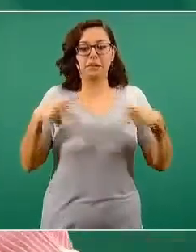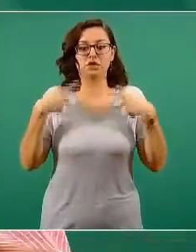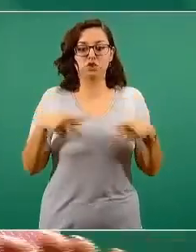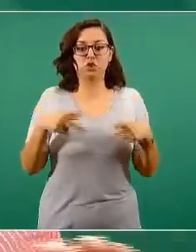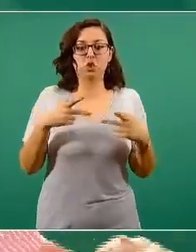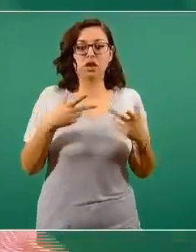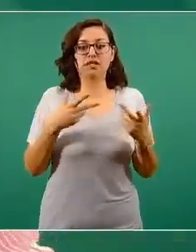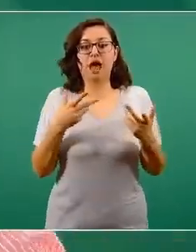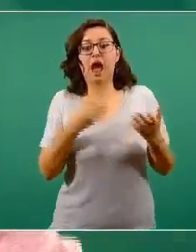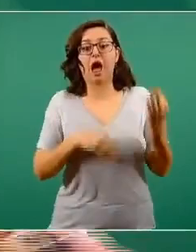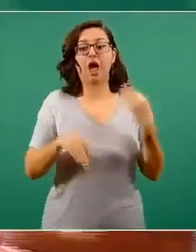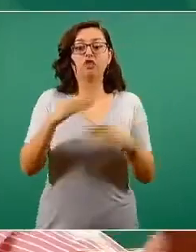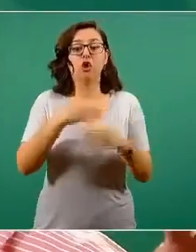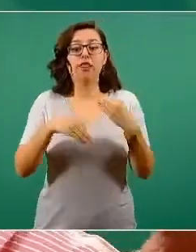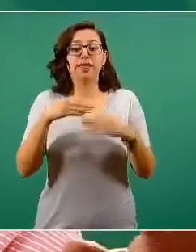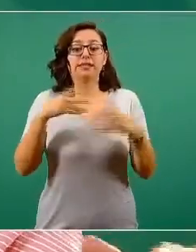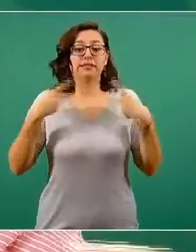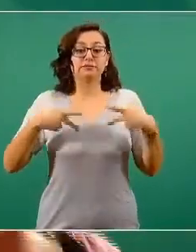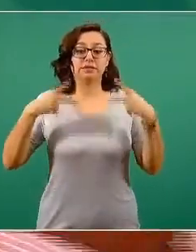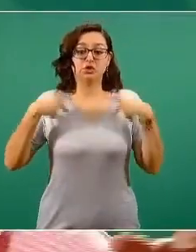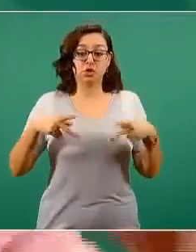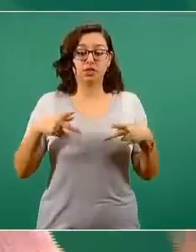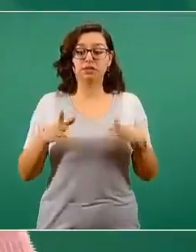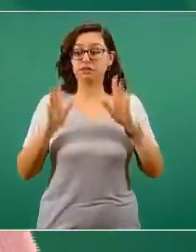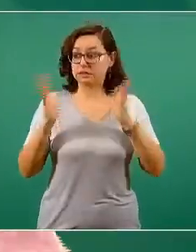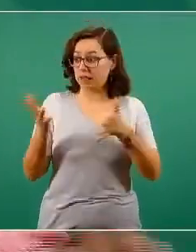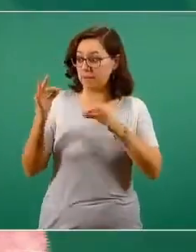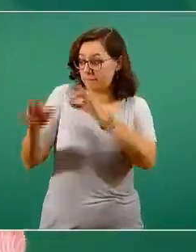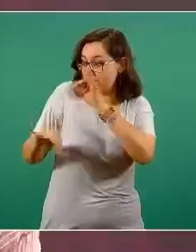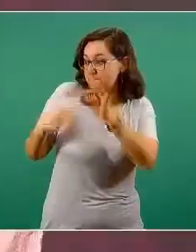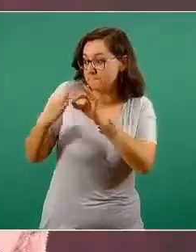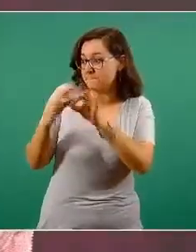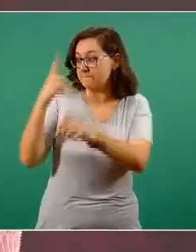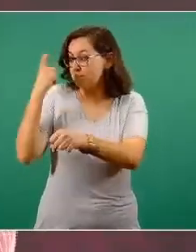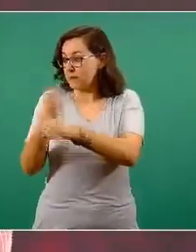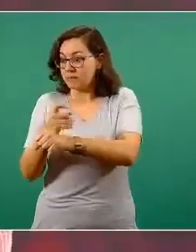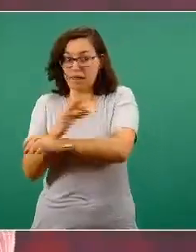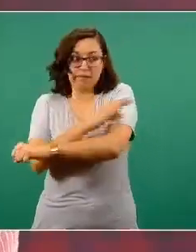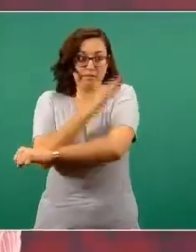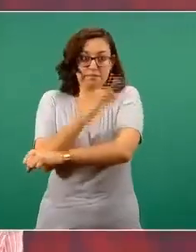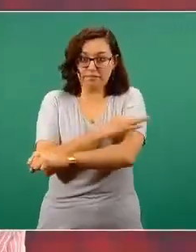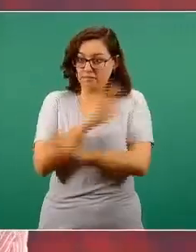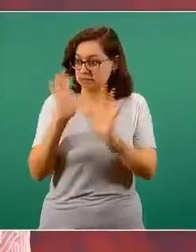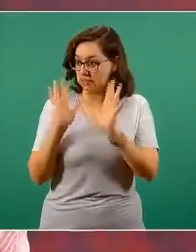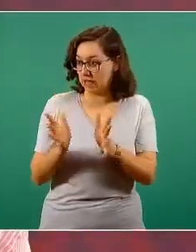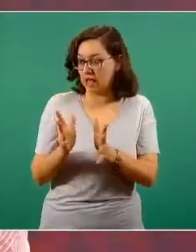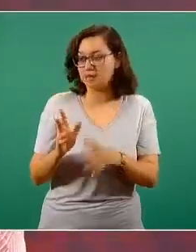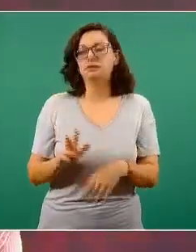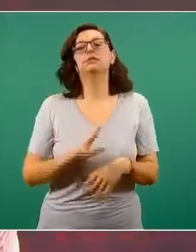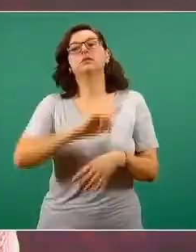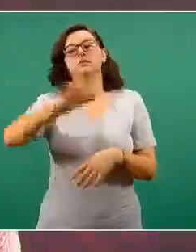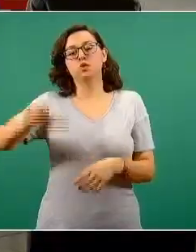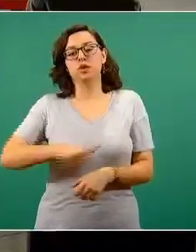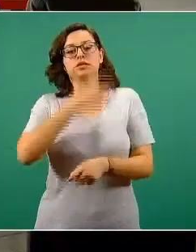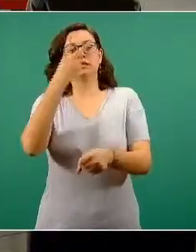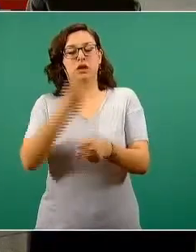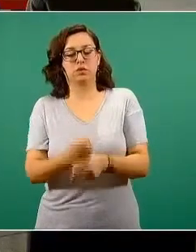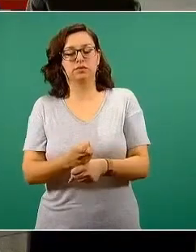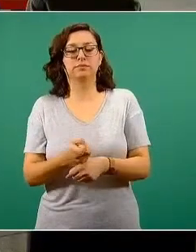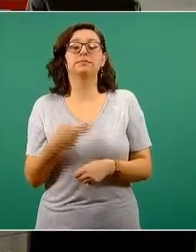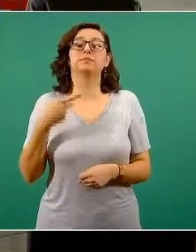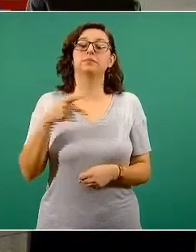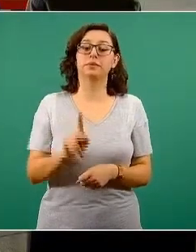ponerle primeras dosis y cuando llegáramos a primeras dosis entonces traer la segunda dosis. Algunos de los cálculos